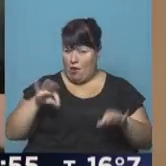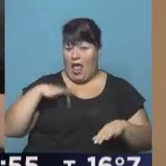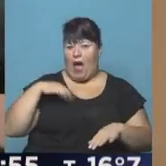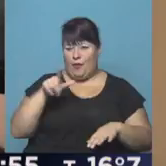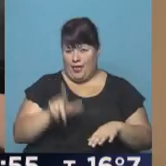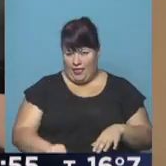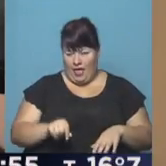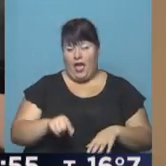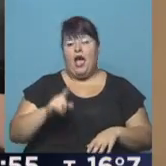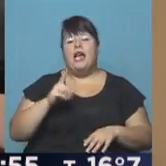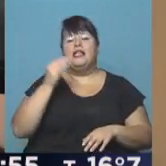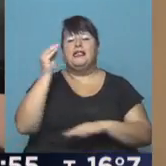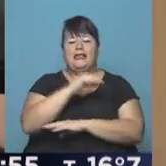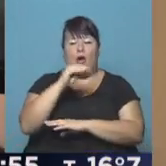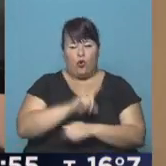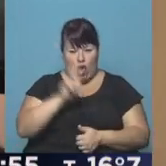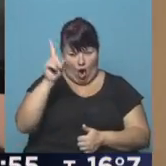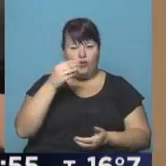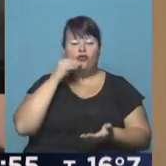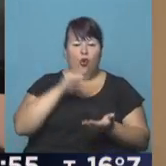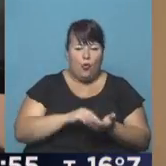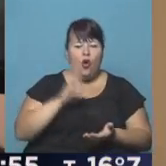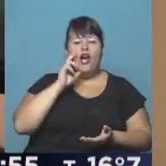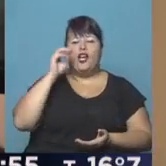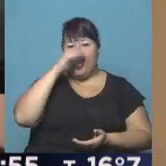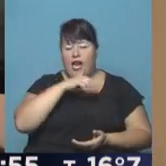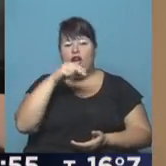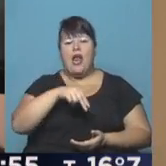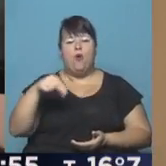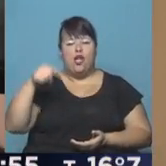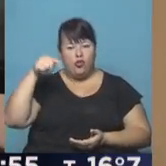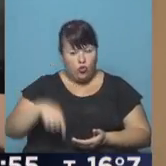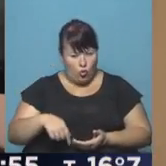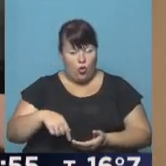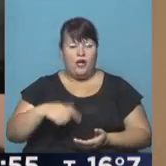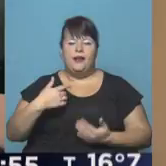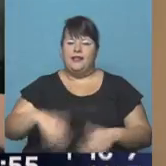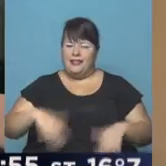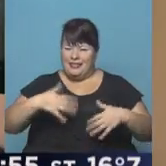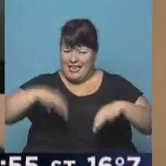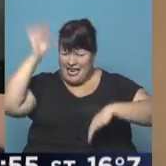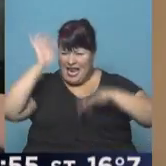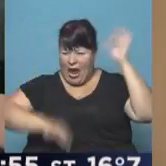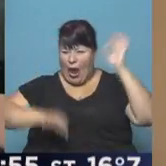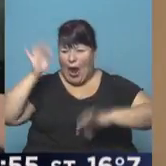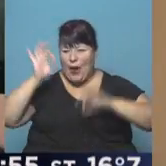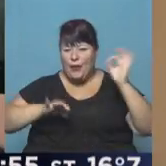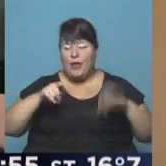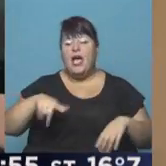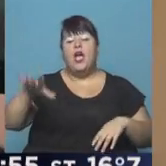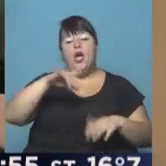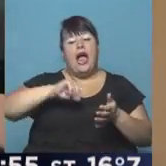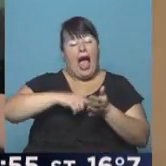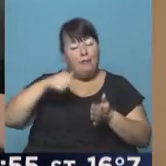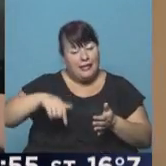en la región. Norte de Santa Cruz, Chubut, Río Negro, sur de Neuquén, intensísimas nevadas. Y en la ciudad de